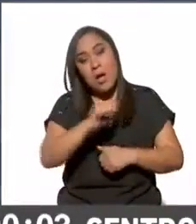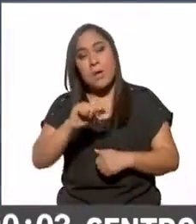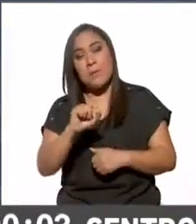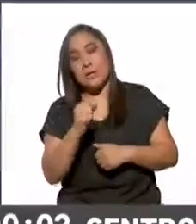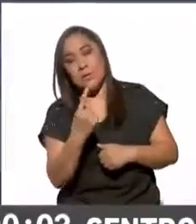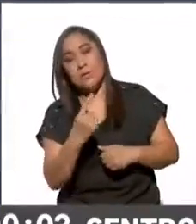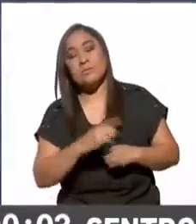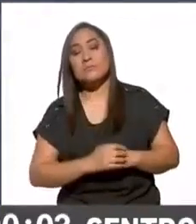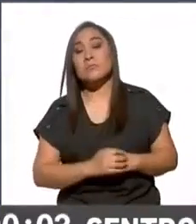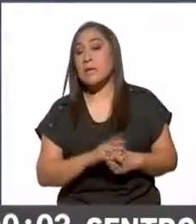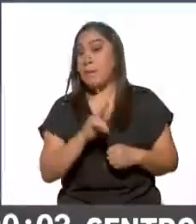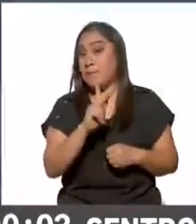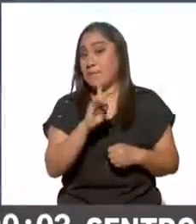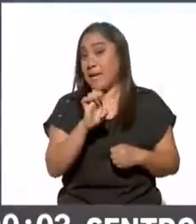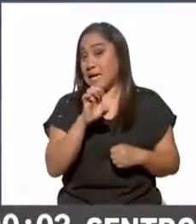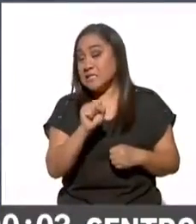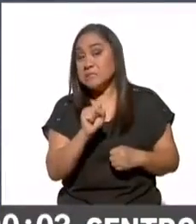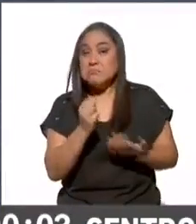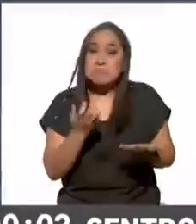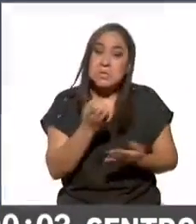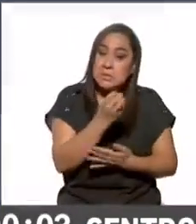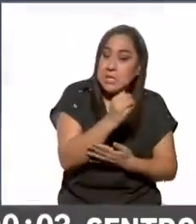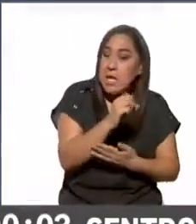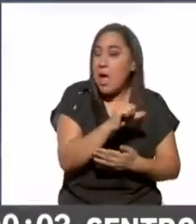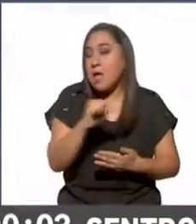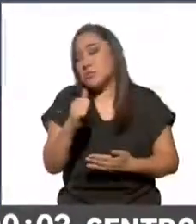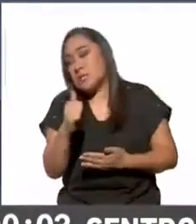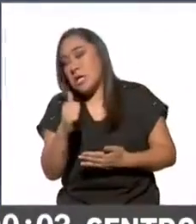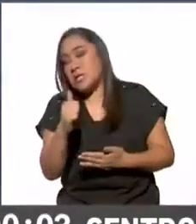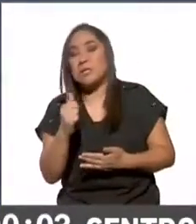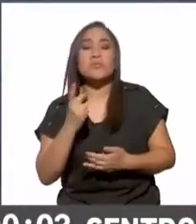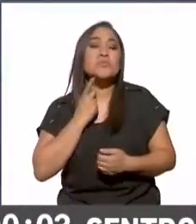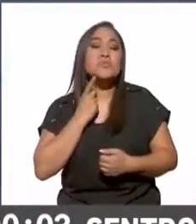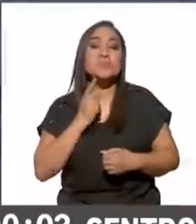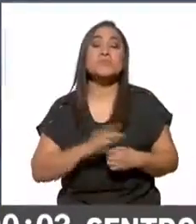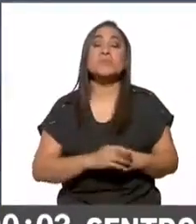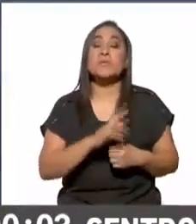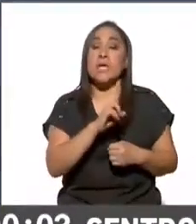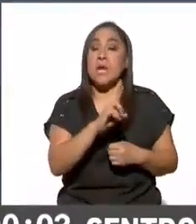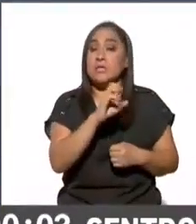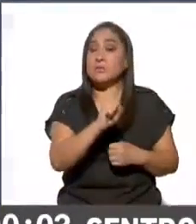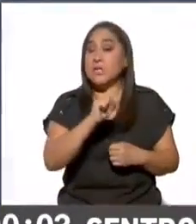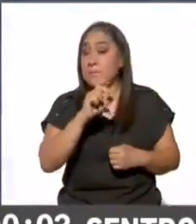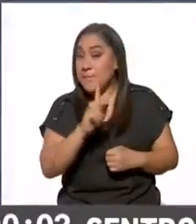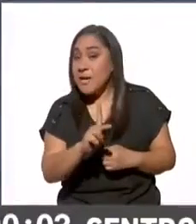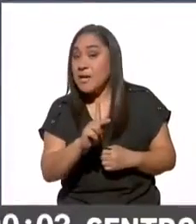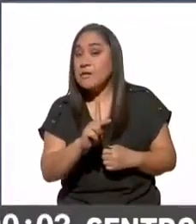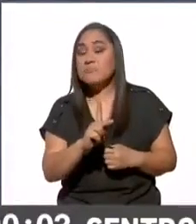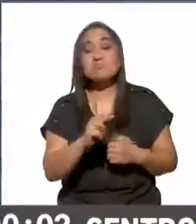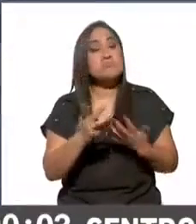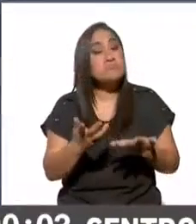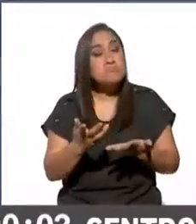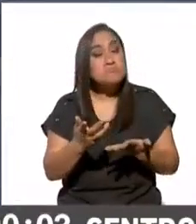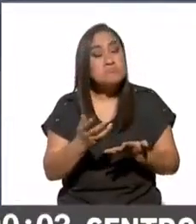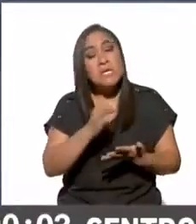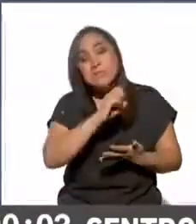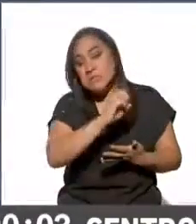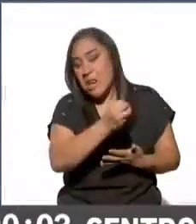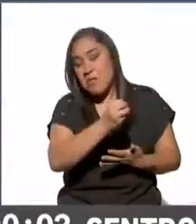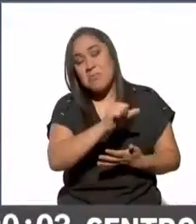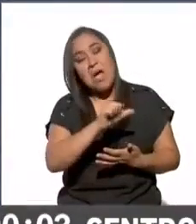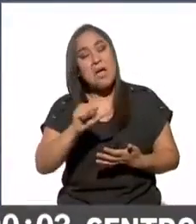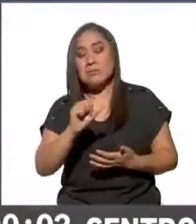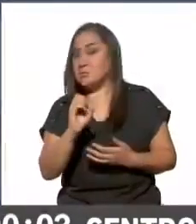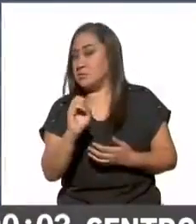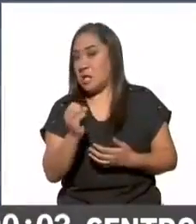el PES de 0 a 6 redes sociales progresistas de 0 a